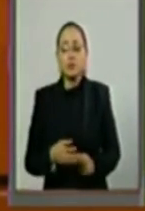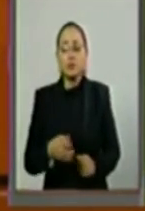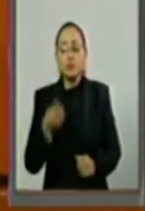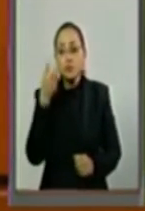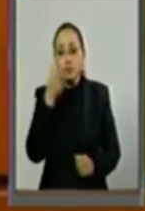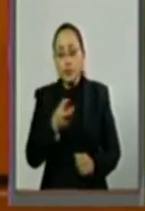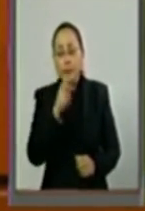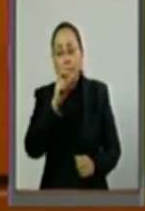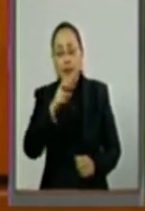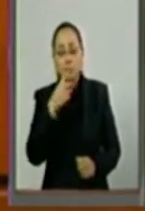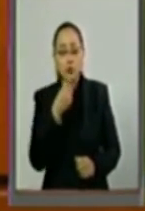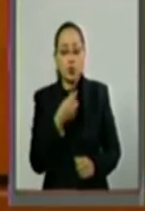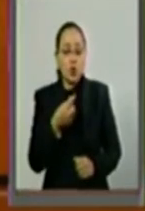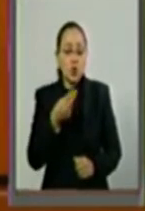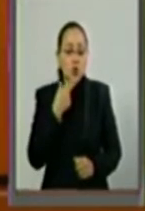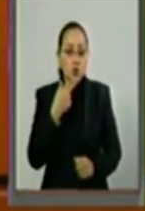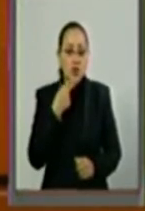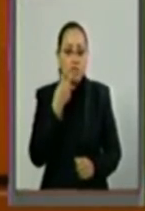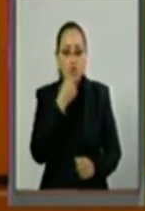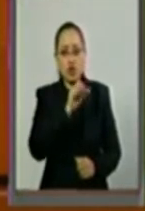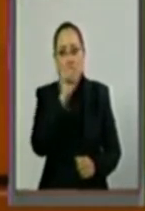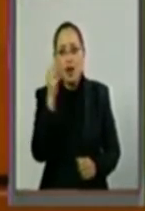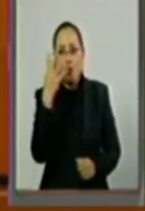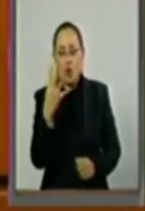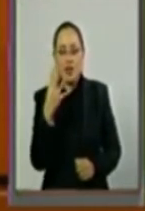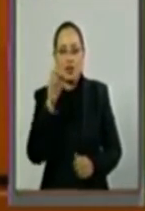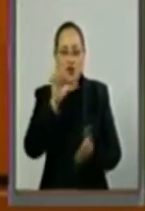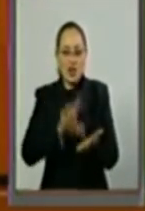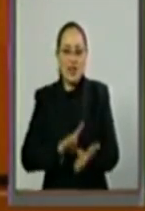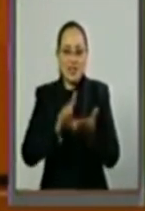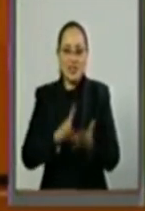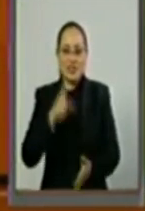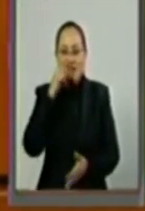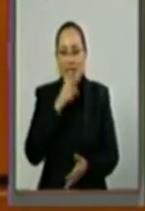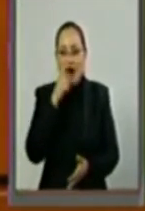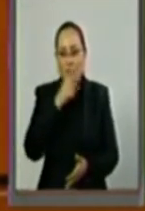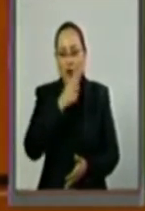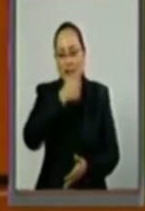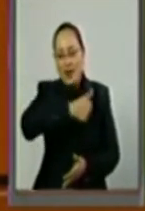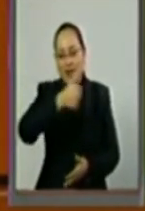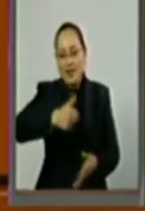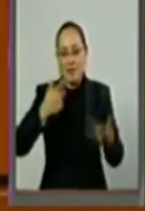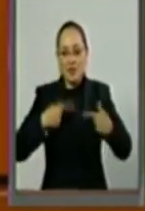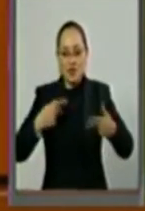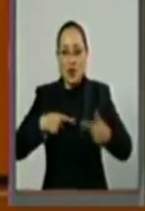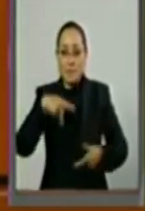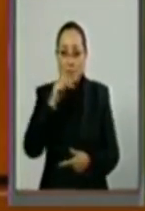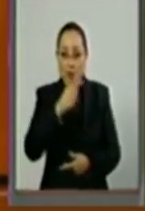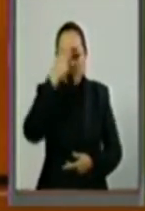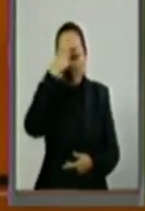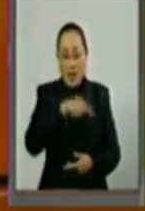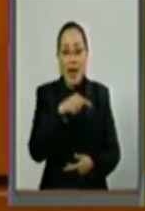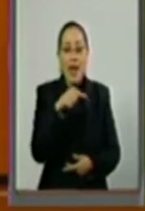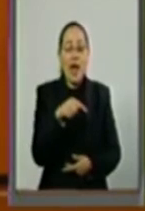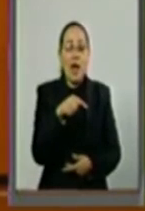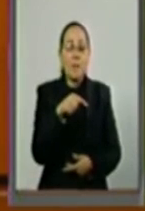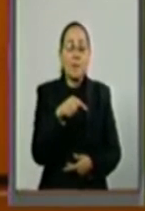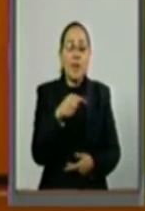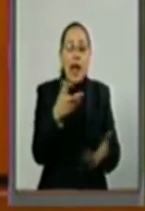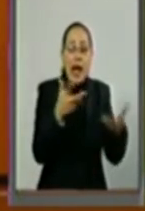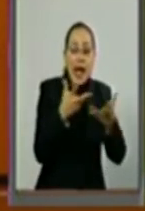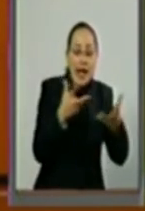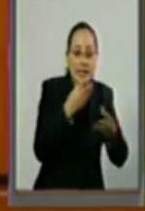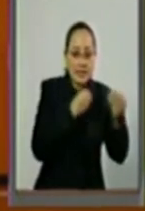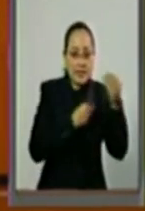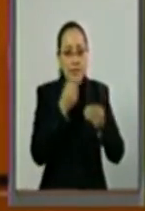potable es de 2 a 4 litros de agua por persona, mientras que el consumo para la producción de alimentos